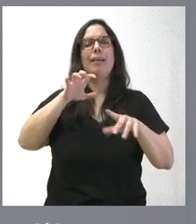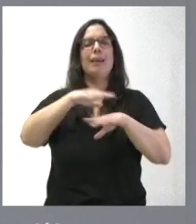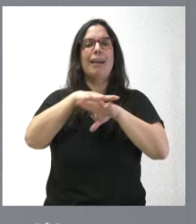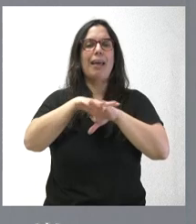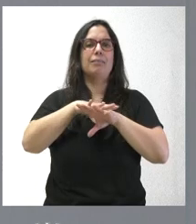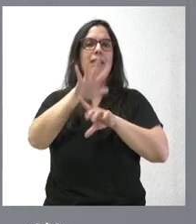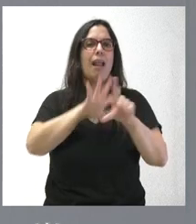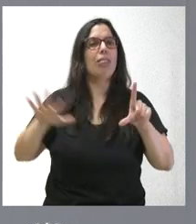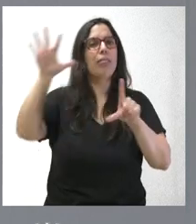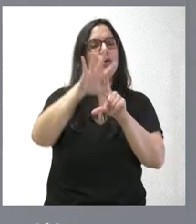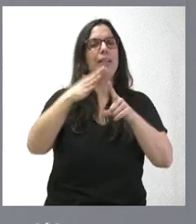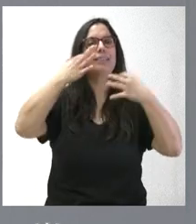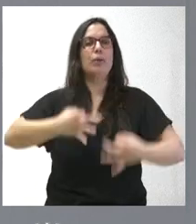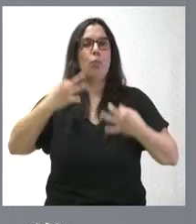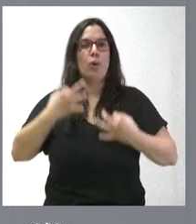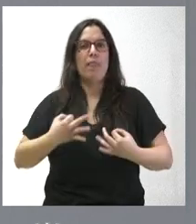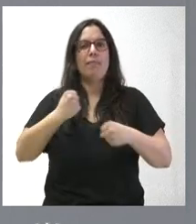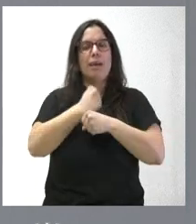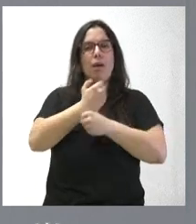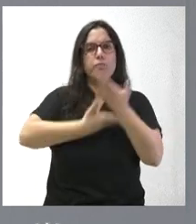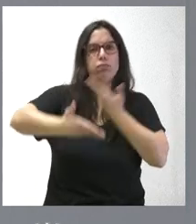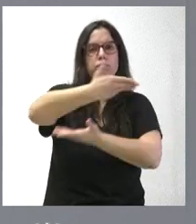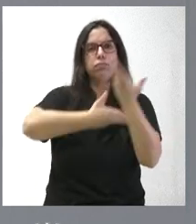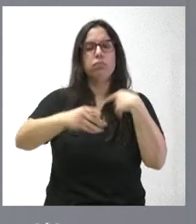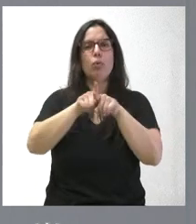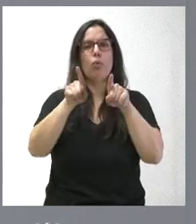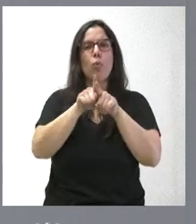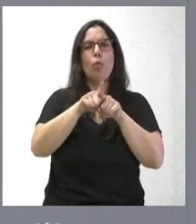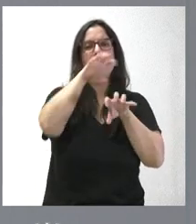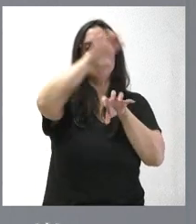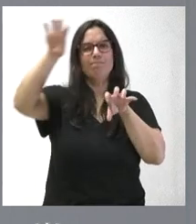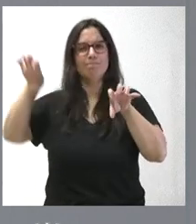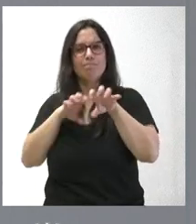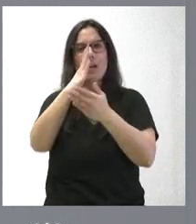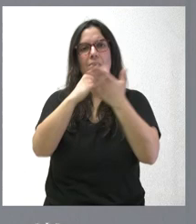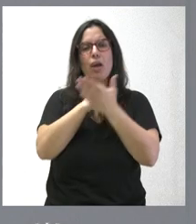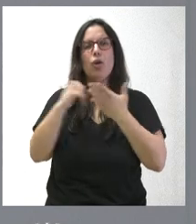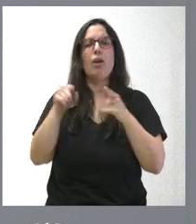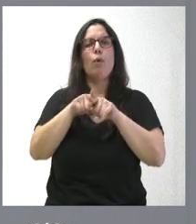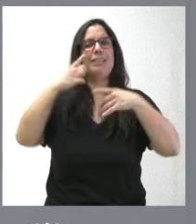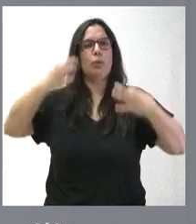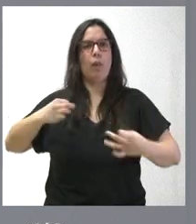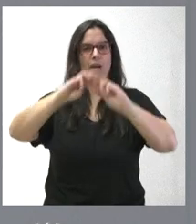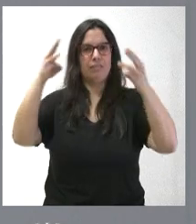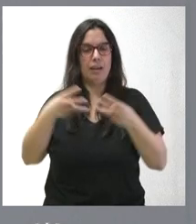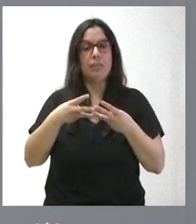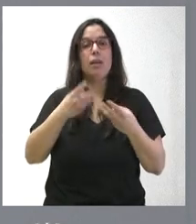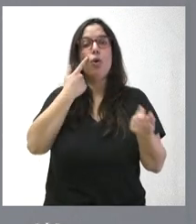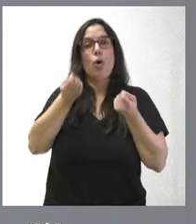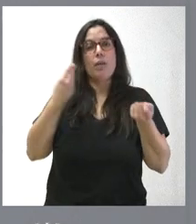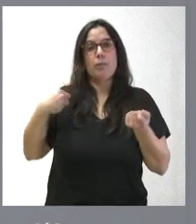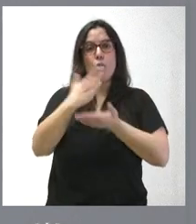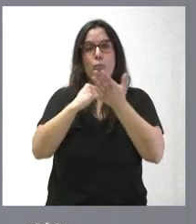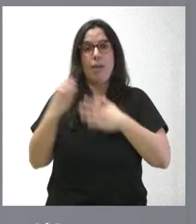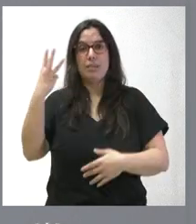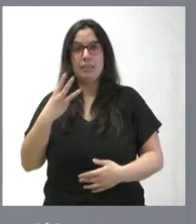a través del trabajo en red de nodos de ciberseguridad regionales, coordinados, como les digo, por estas tres comunidades